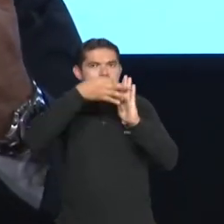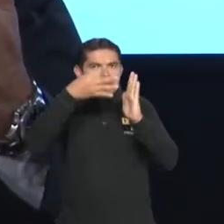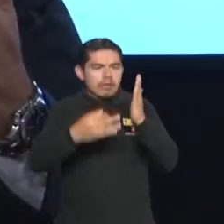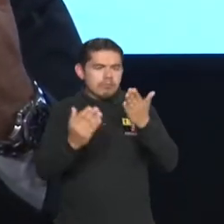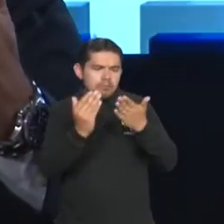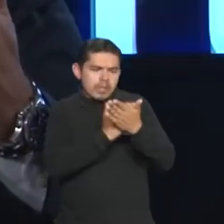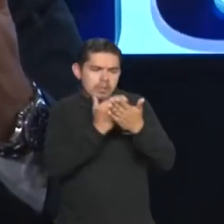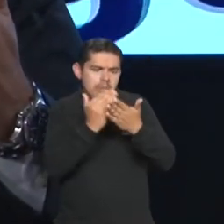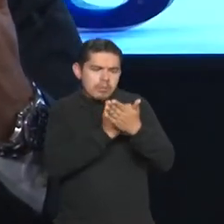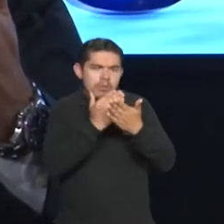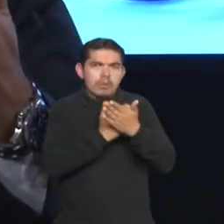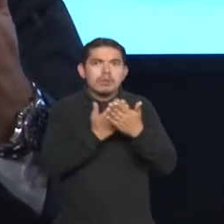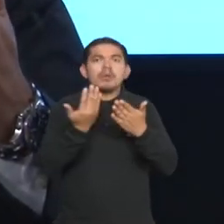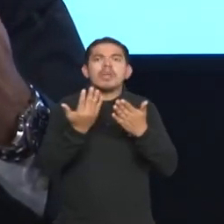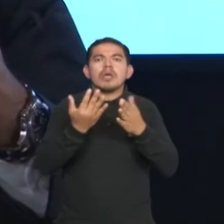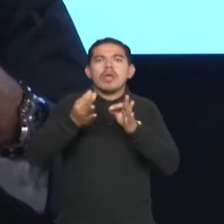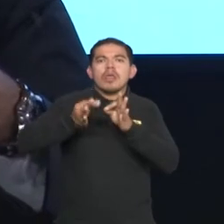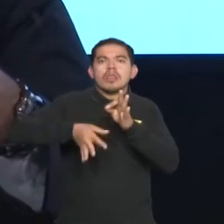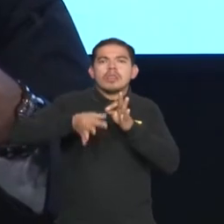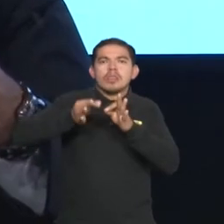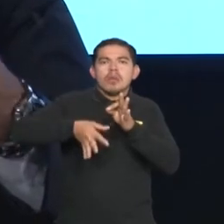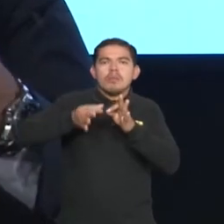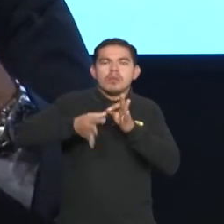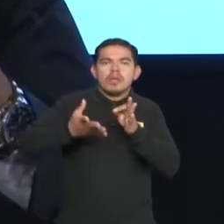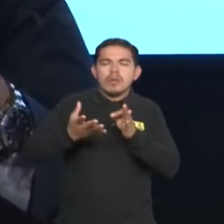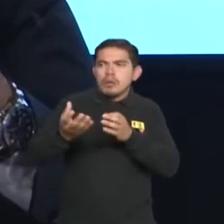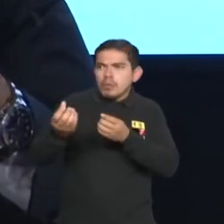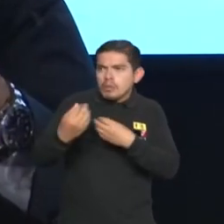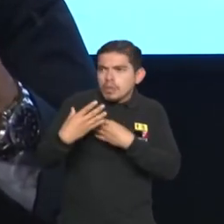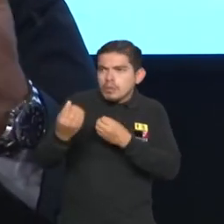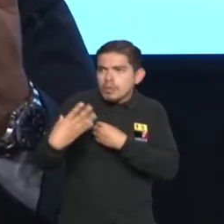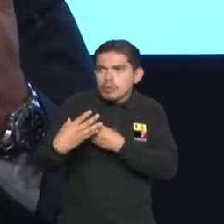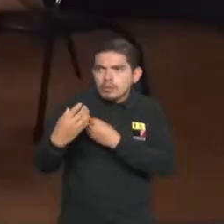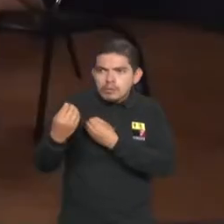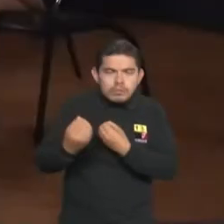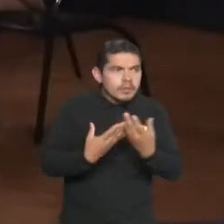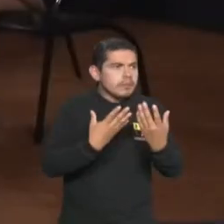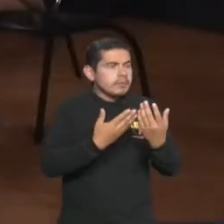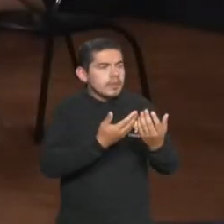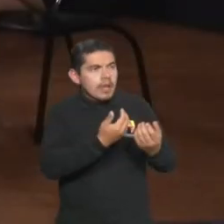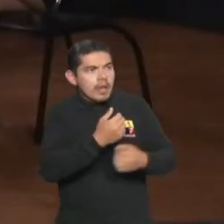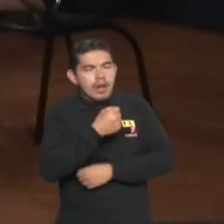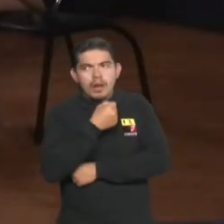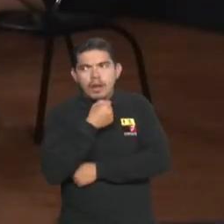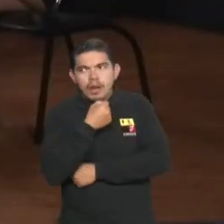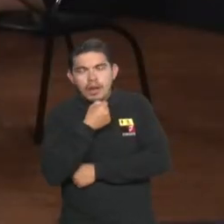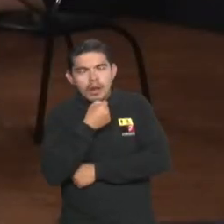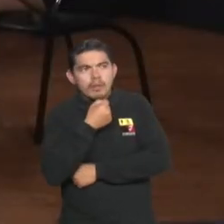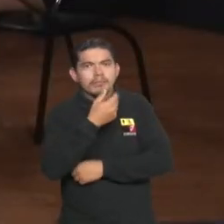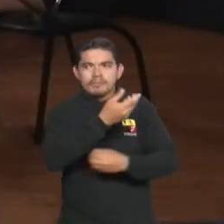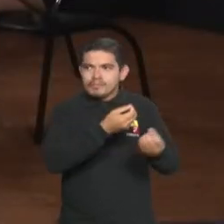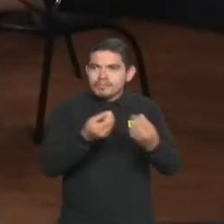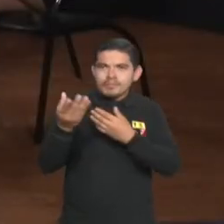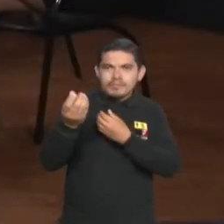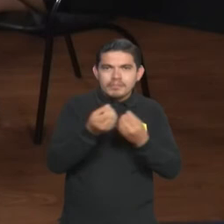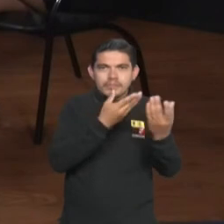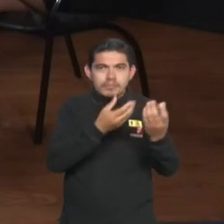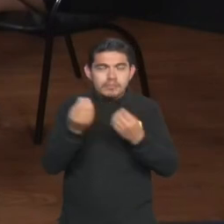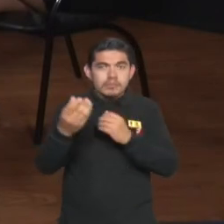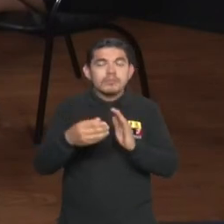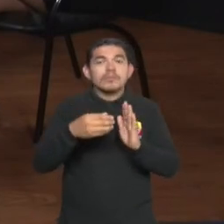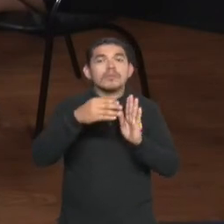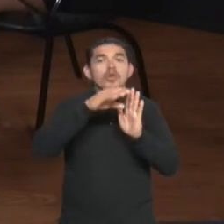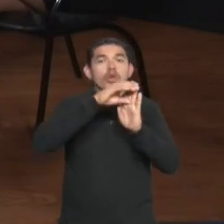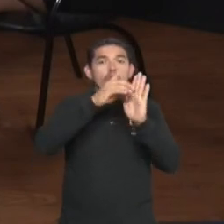interpretar justamente lo que dice el compañero en señas. Ustedes tienen un código de ética porque puede